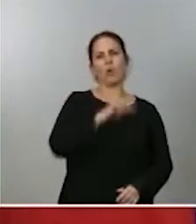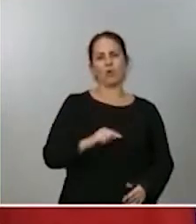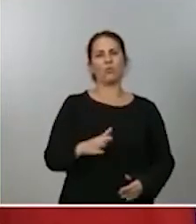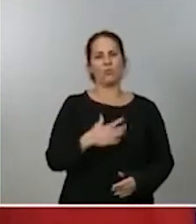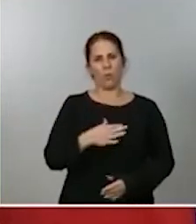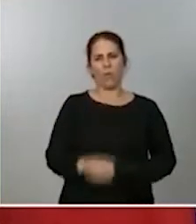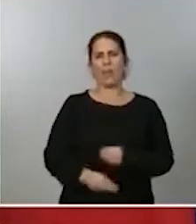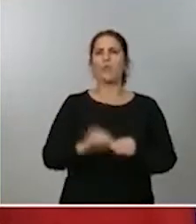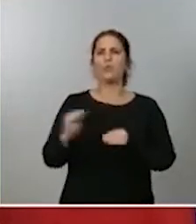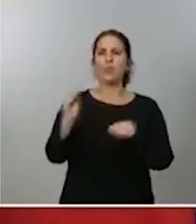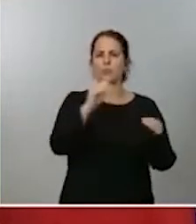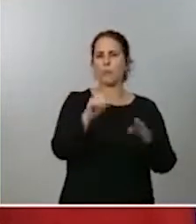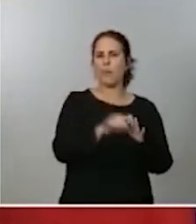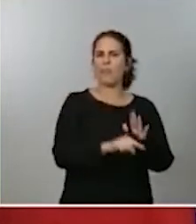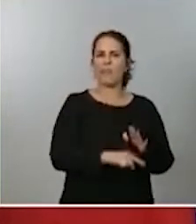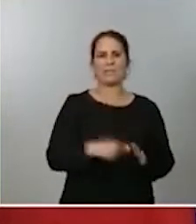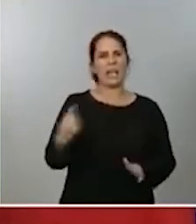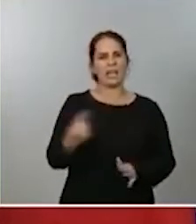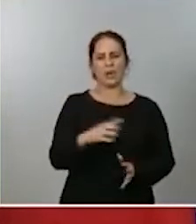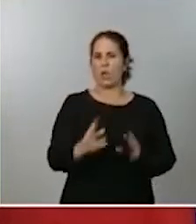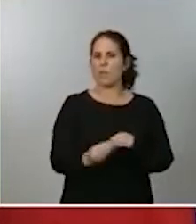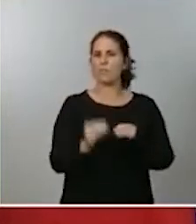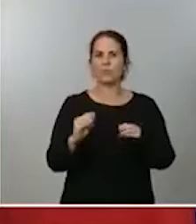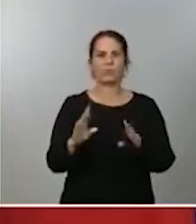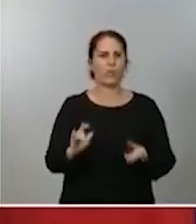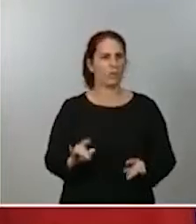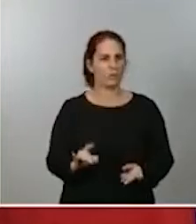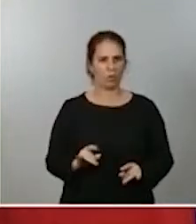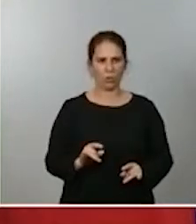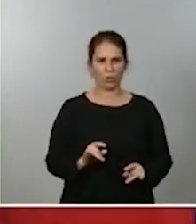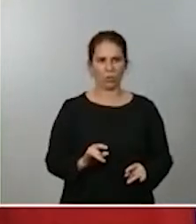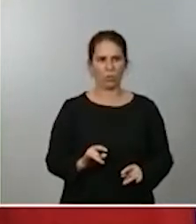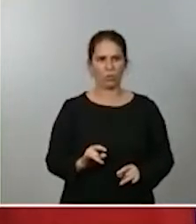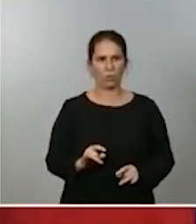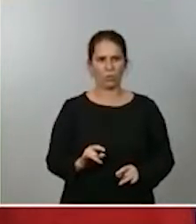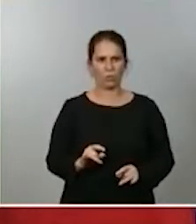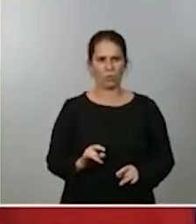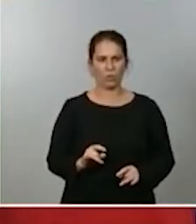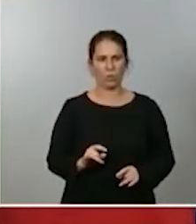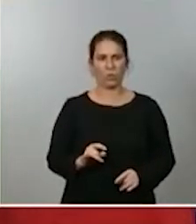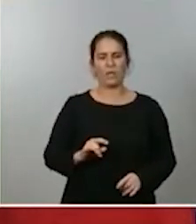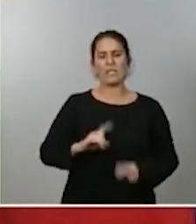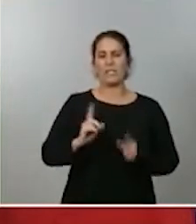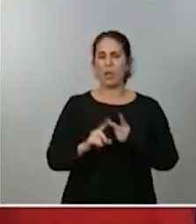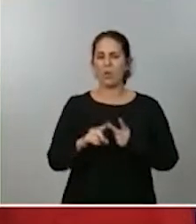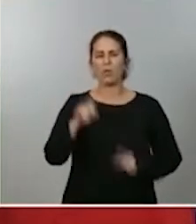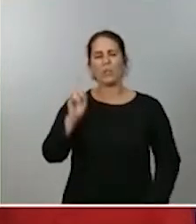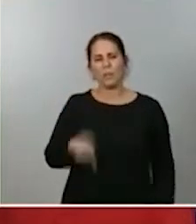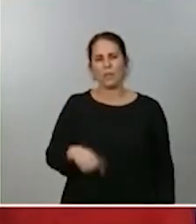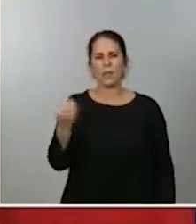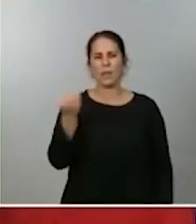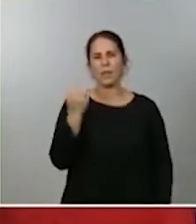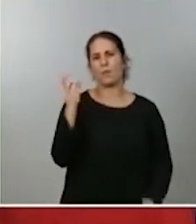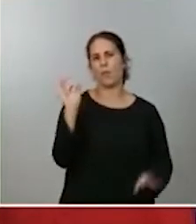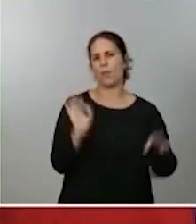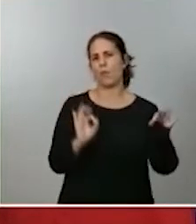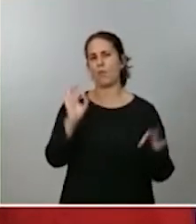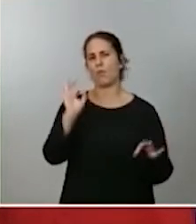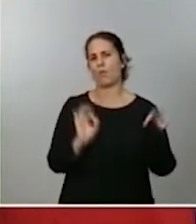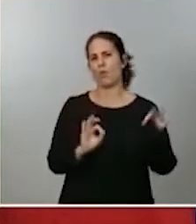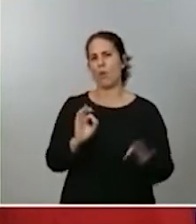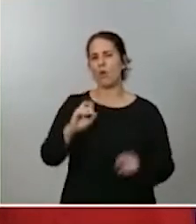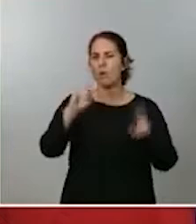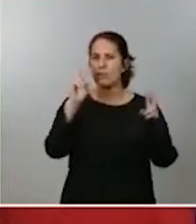uno por supuesto adaptándola a las circunstancias de cada entorno pero en segundo lugar también ser proporcionales en la aplicación de las medidas